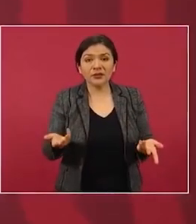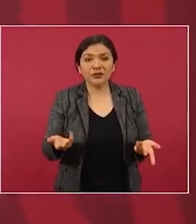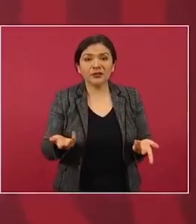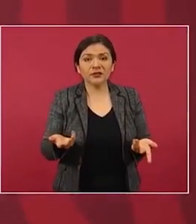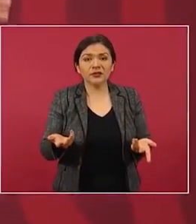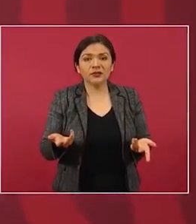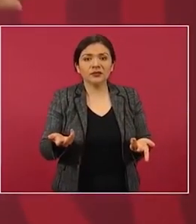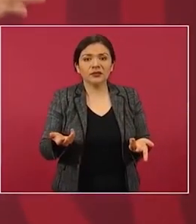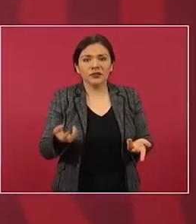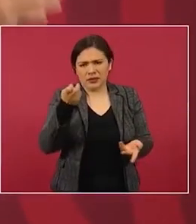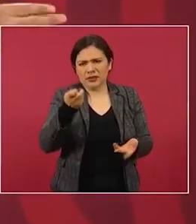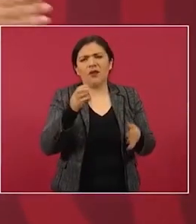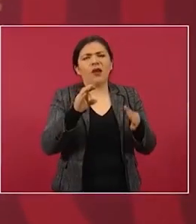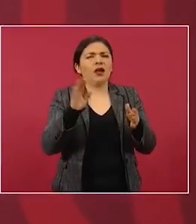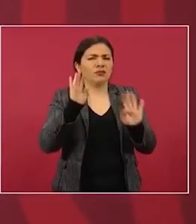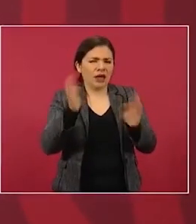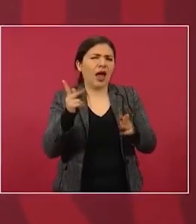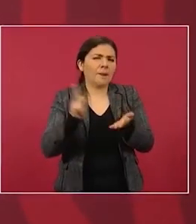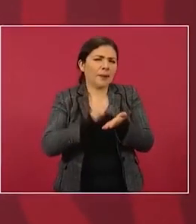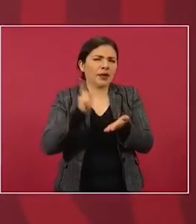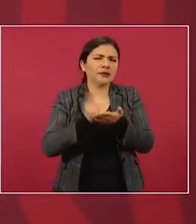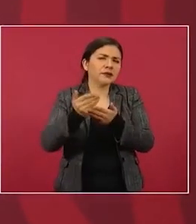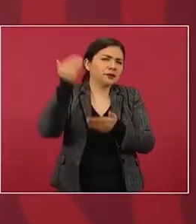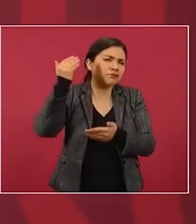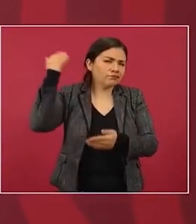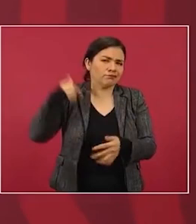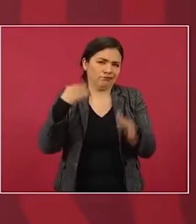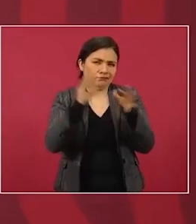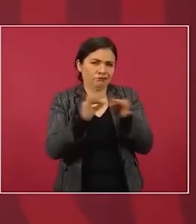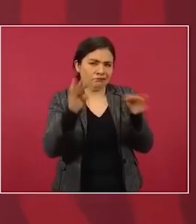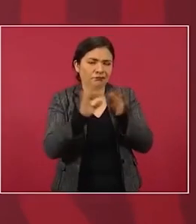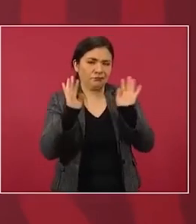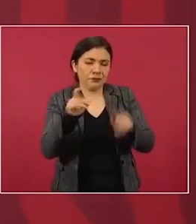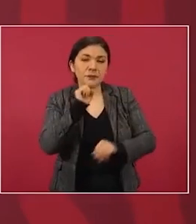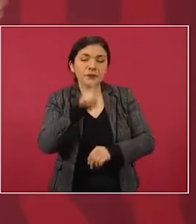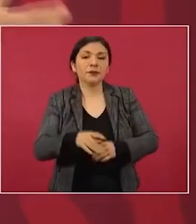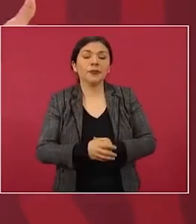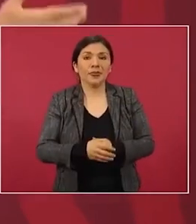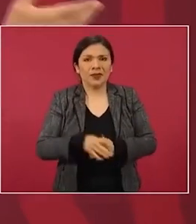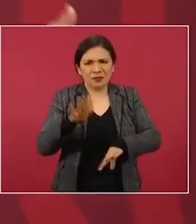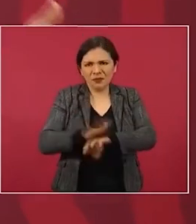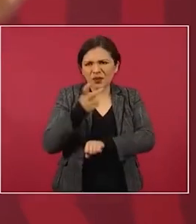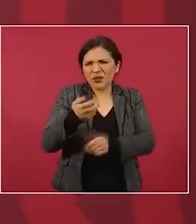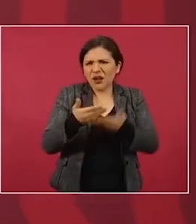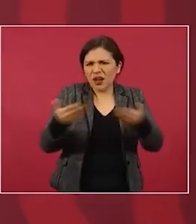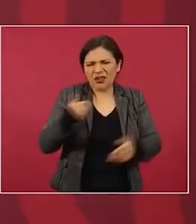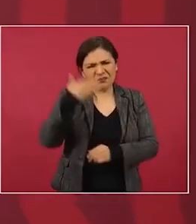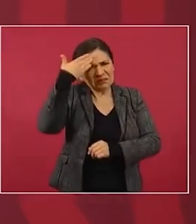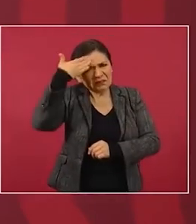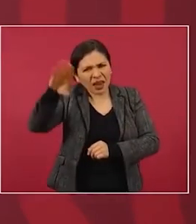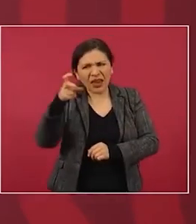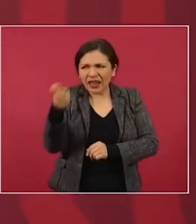que ya lo he planteado en otras ocasiones. Por eso me extraña lo del INE.